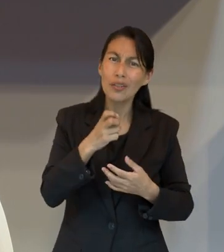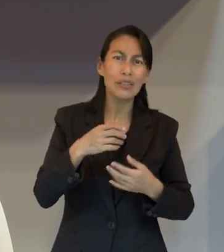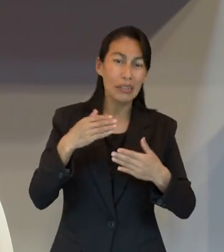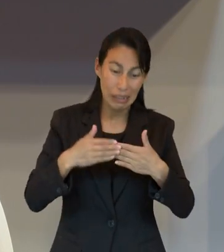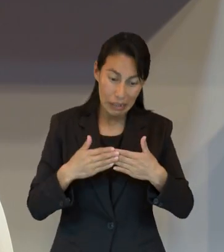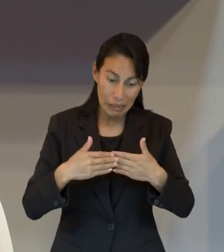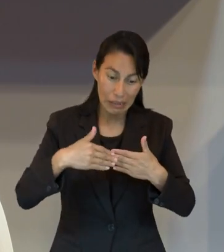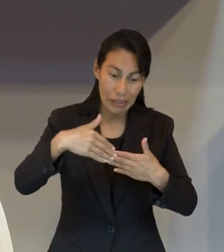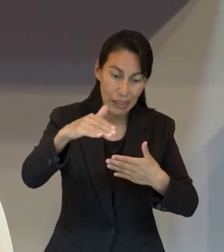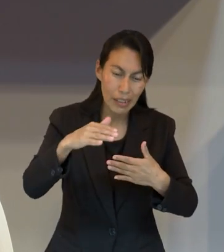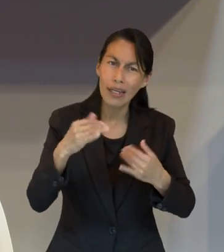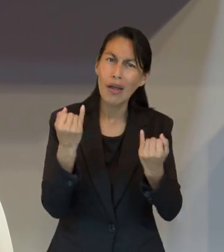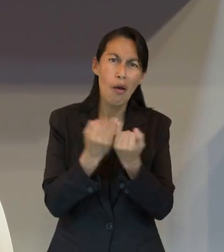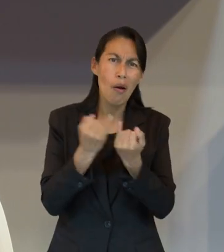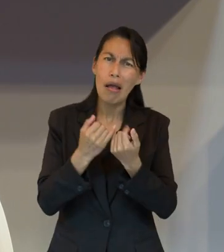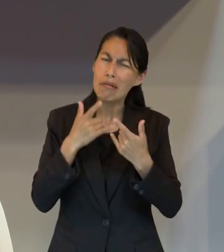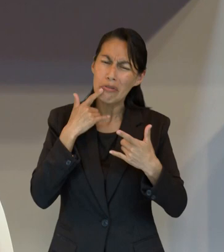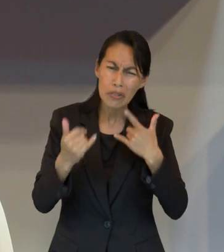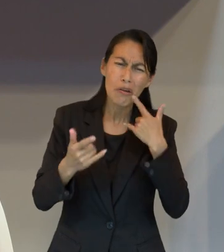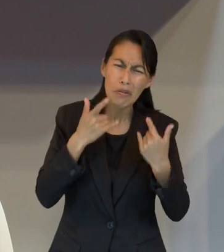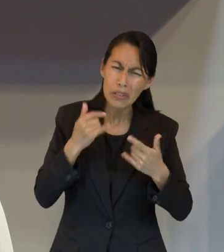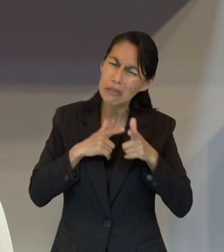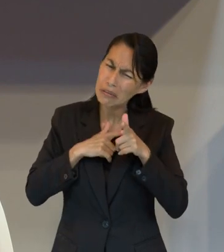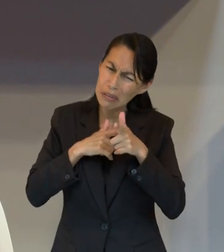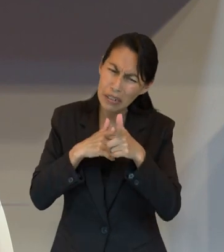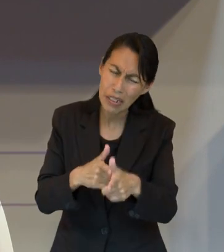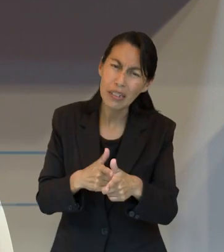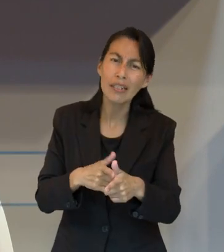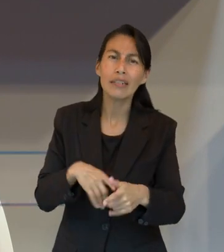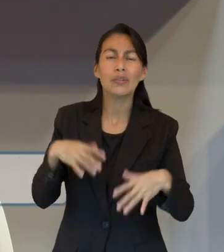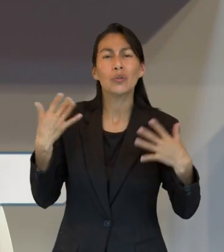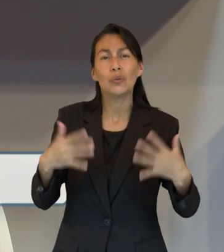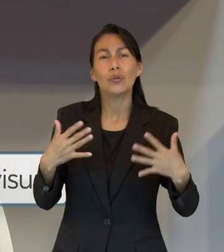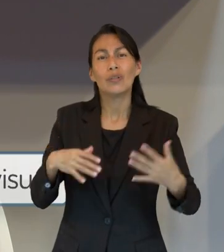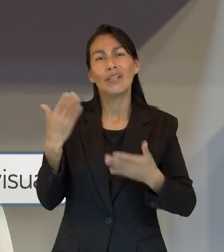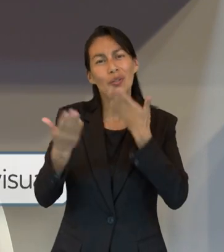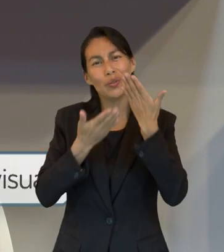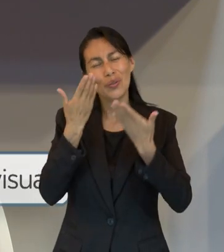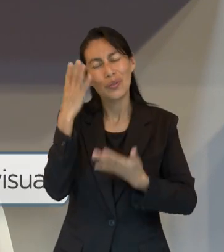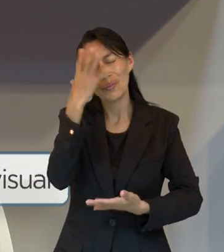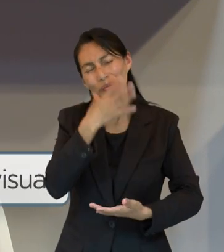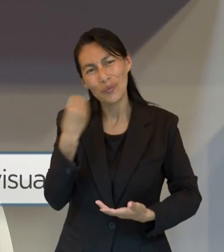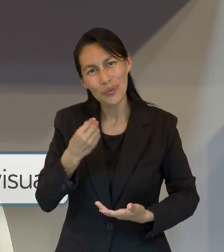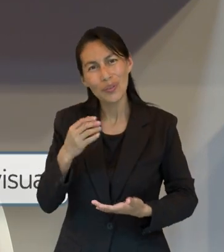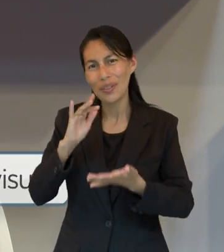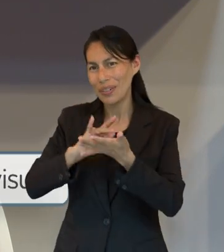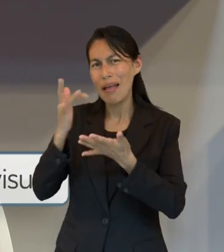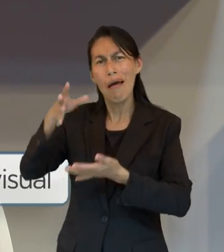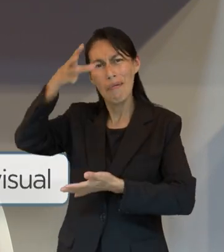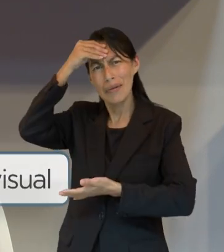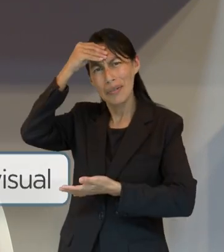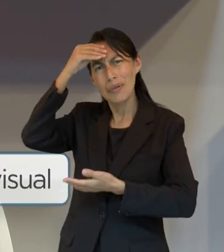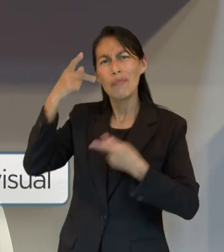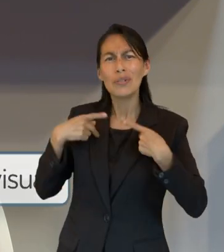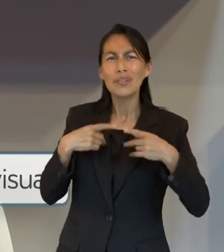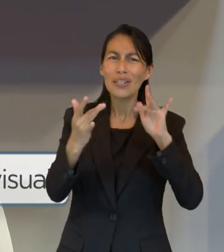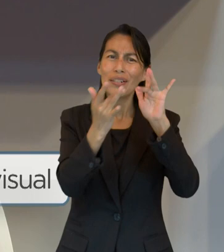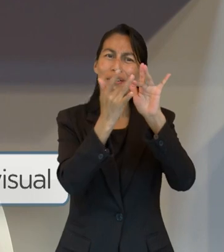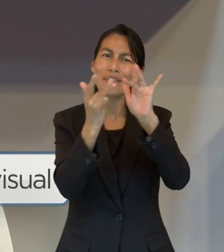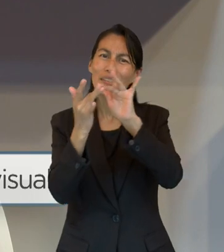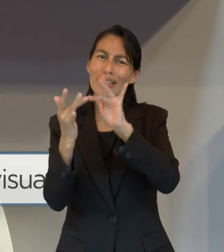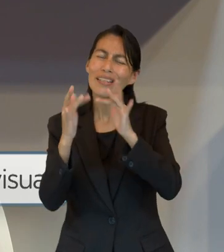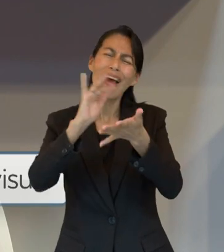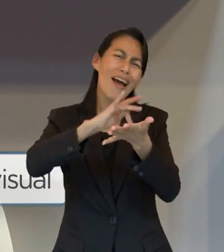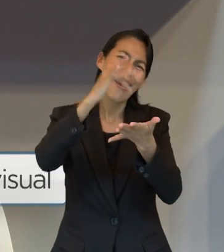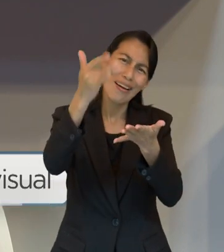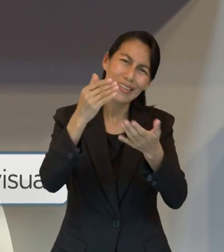seguir corriendo con paciencia esta carrera que tenemos por delante así que este estudio ha sido muy provechoso y gracias a los que nos vieron a través de las